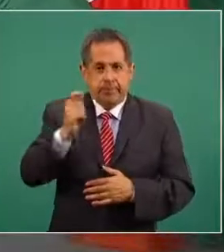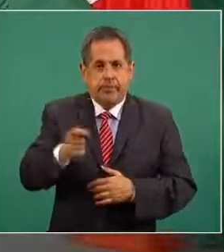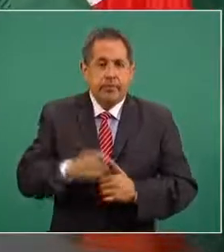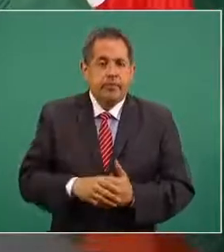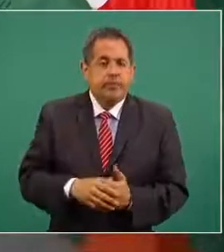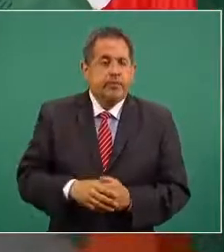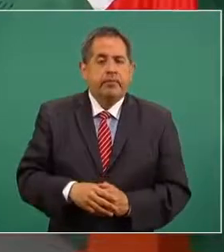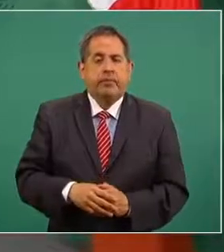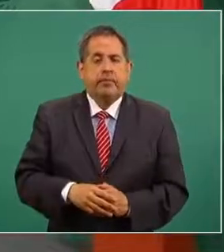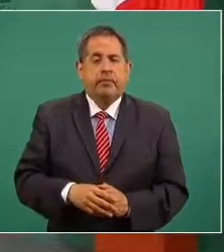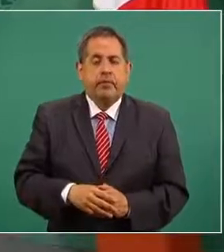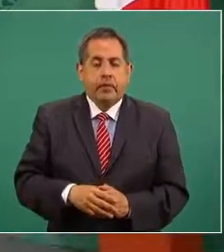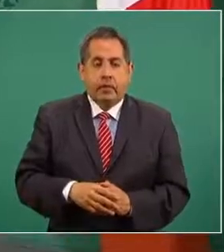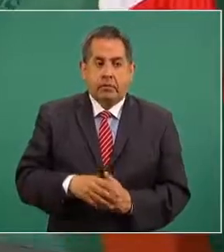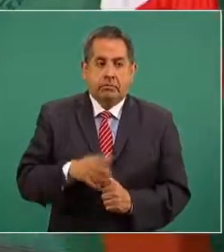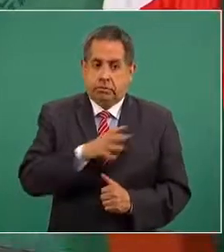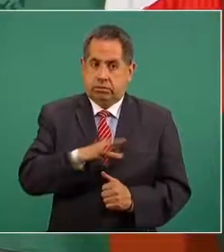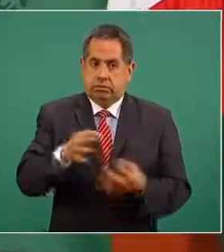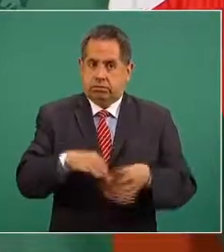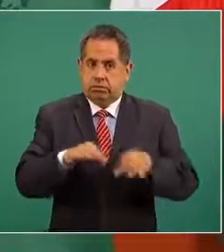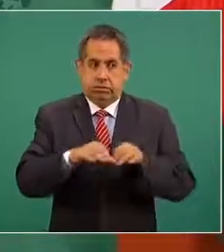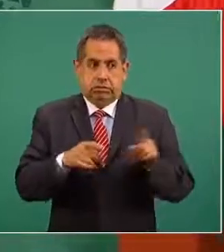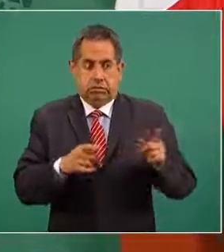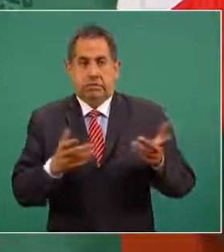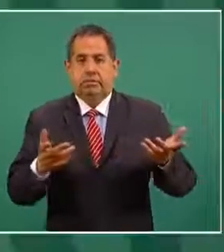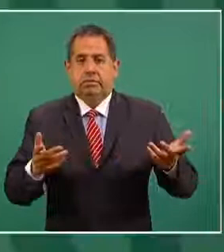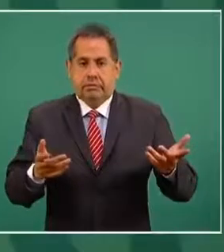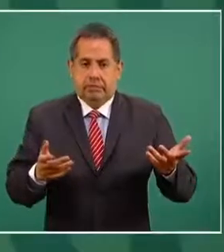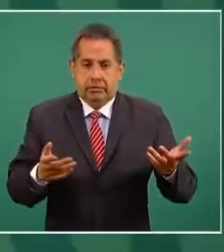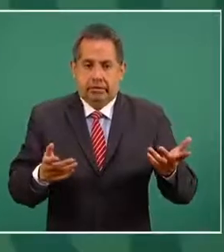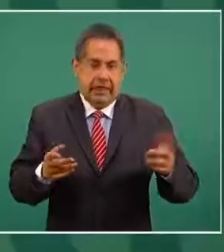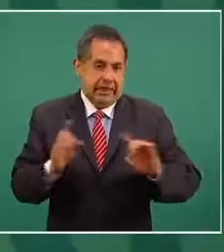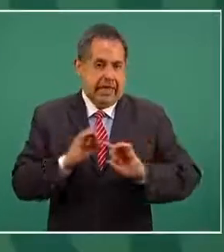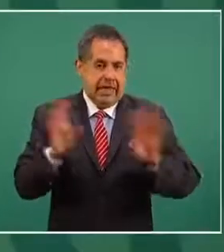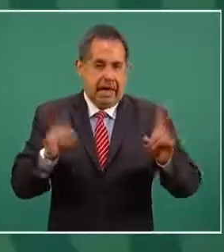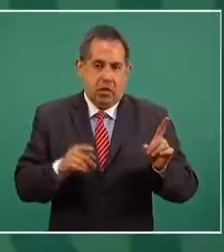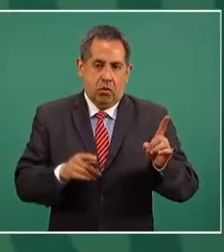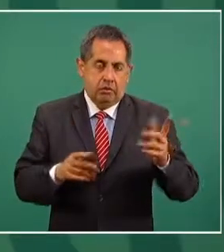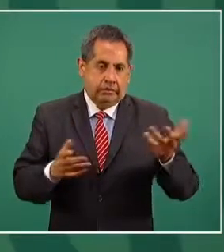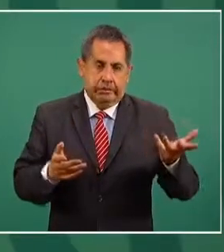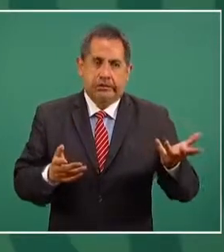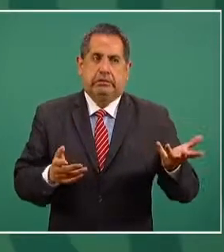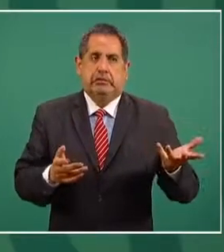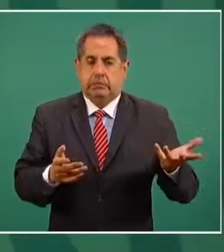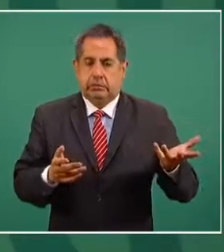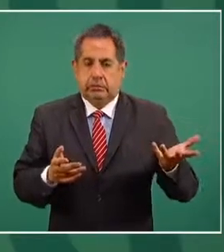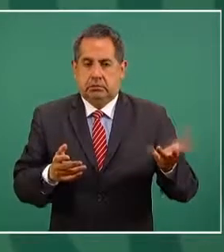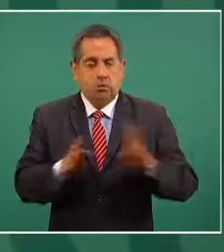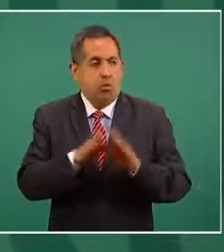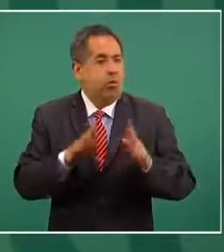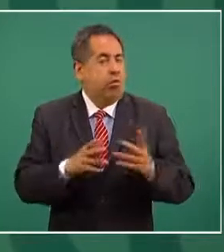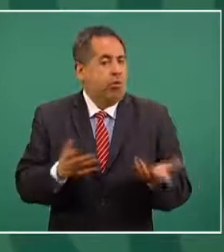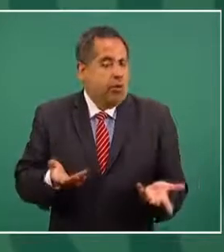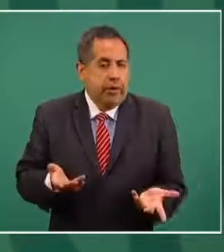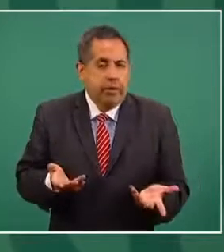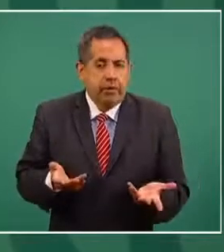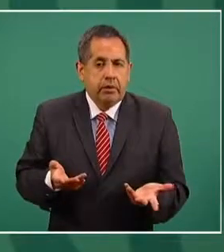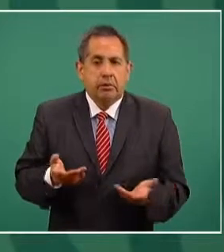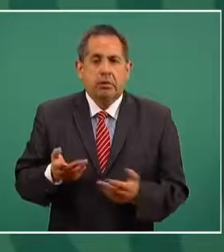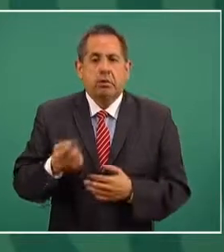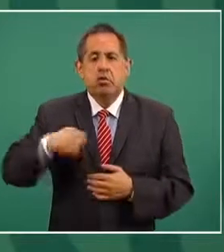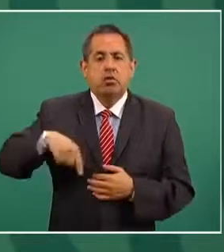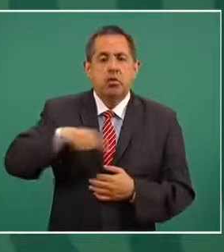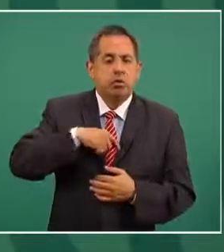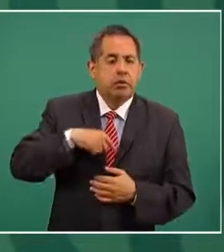muy trascendente y delicado, porque nosotros no podemos dejar